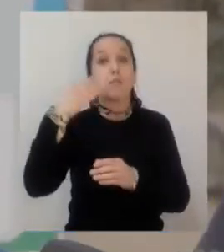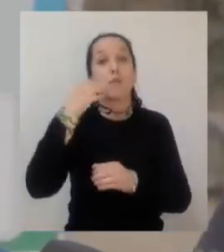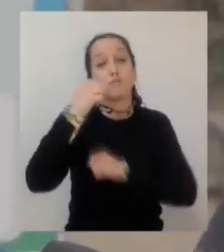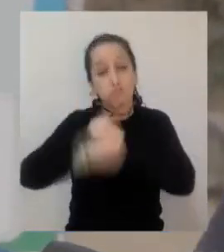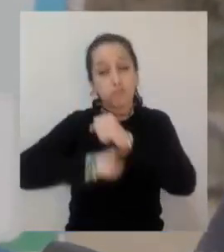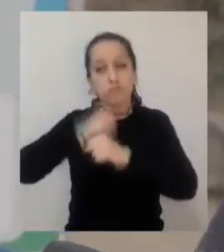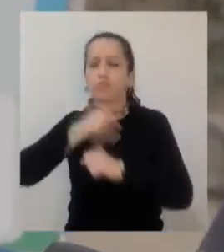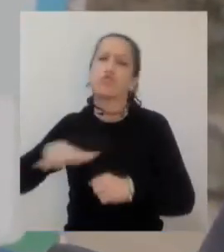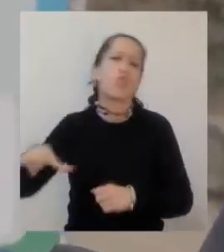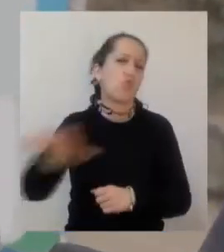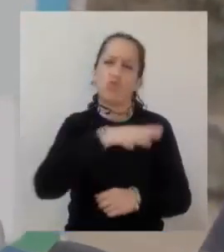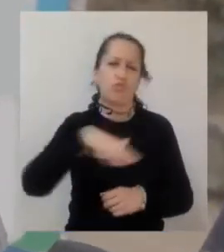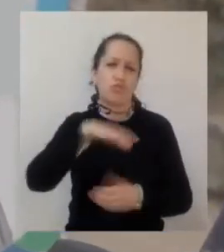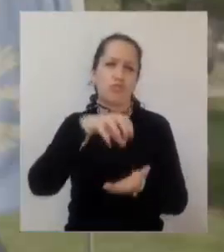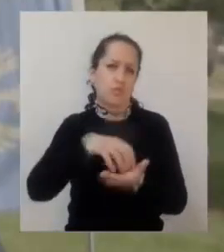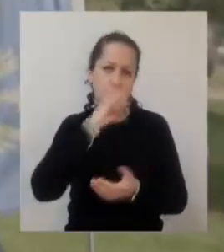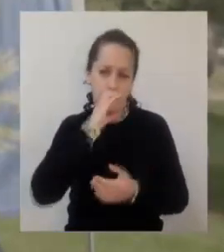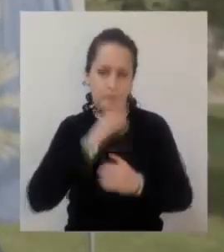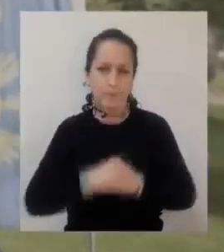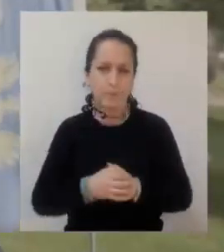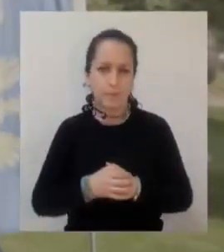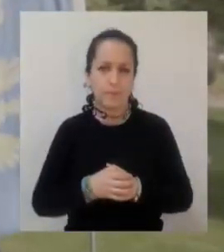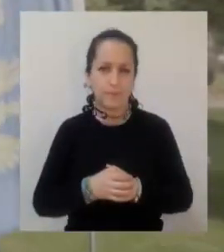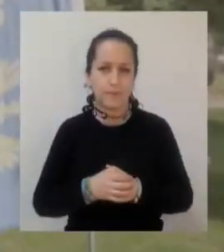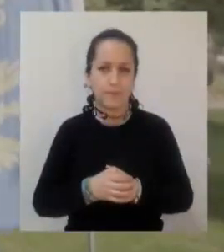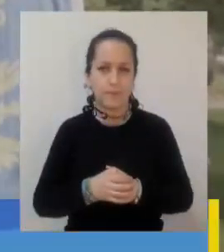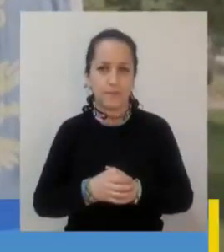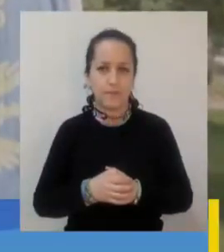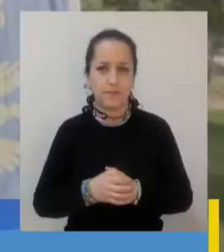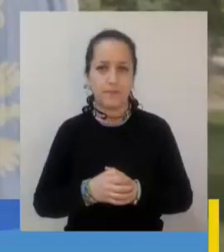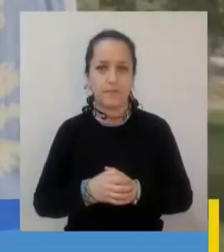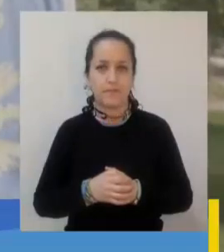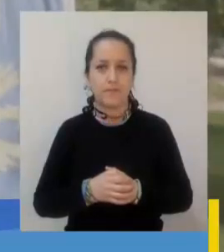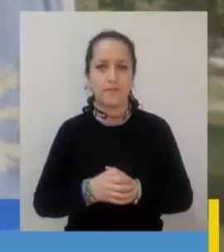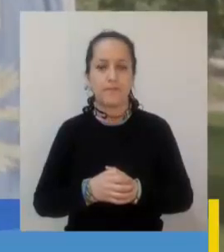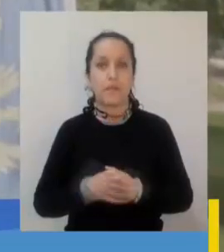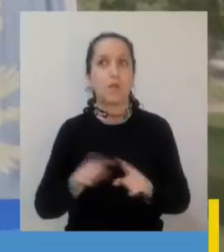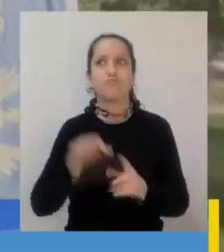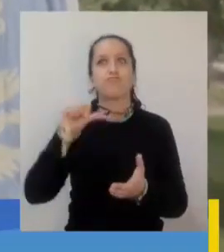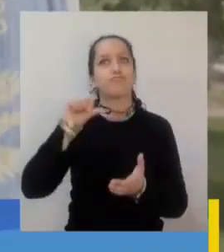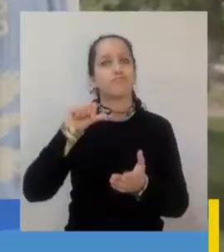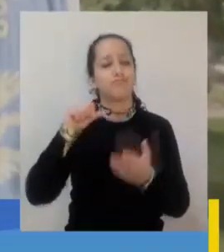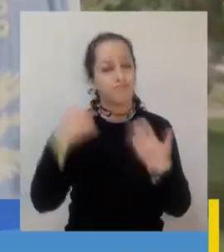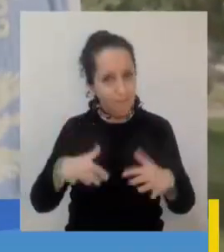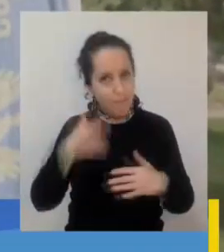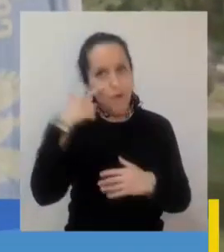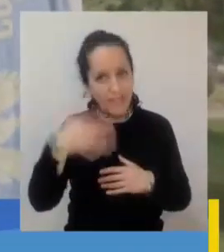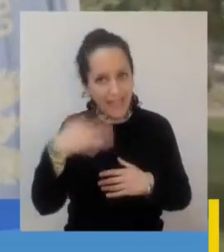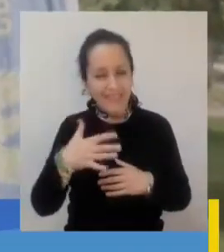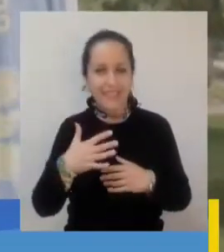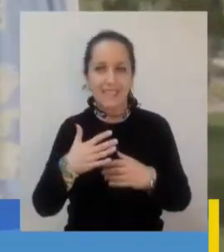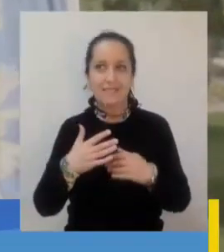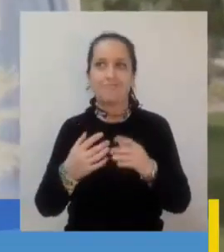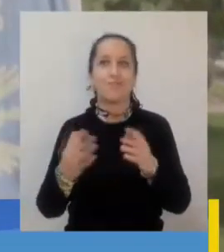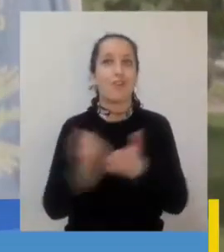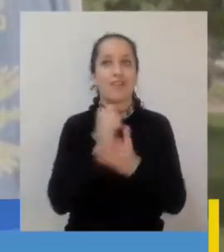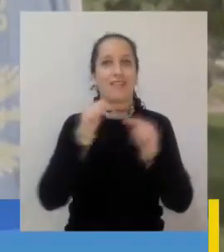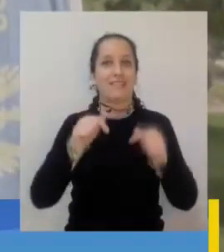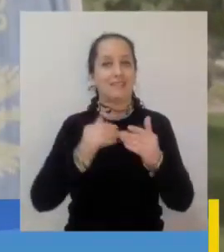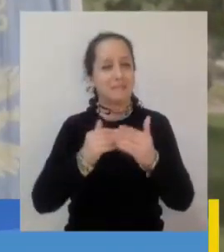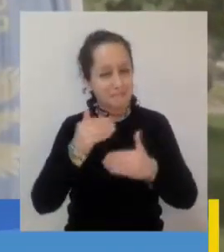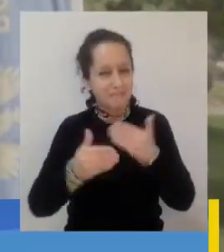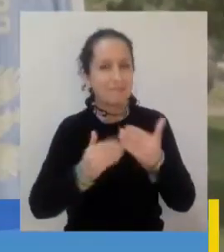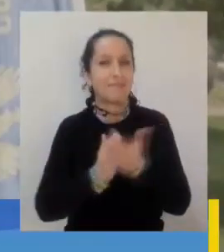% de la comuna de Concepción. Es un hito de capital importancia que nos va a permitir